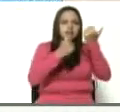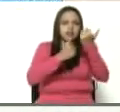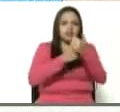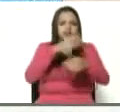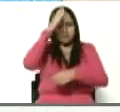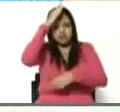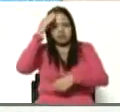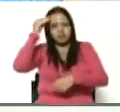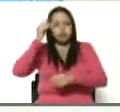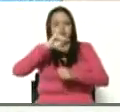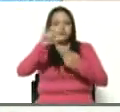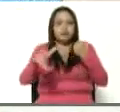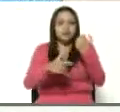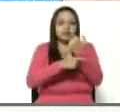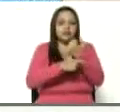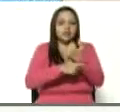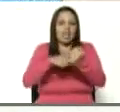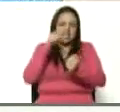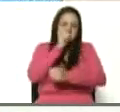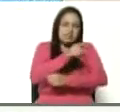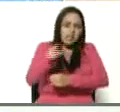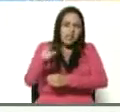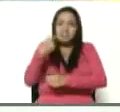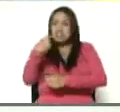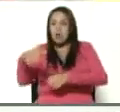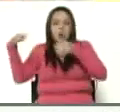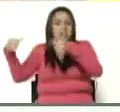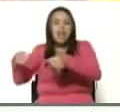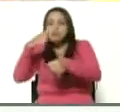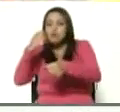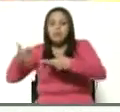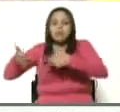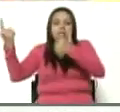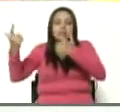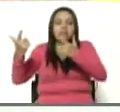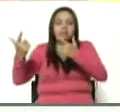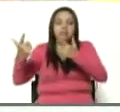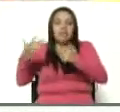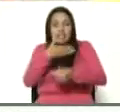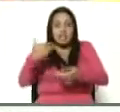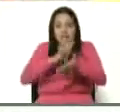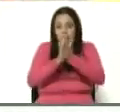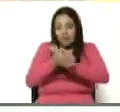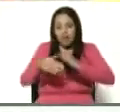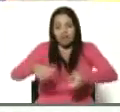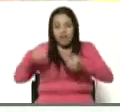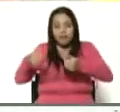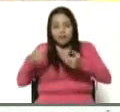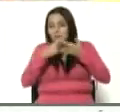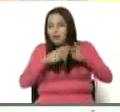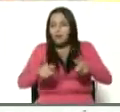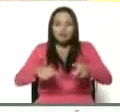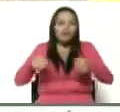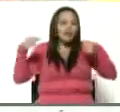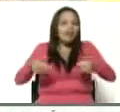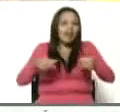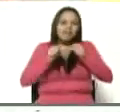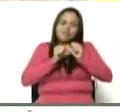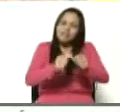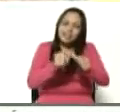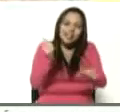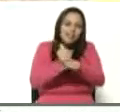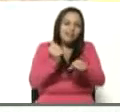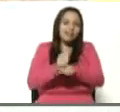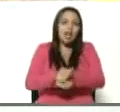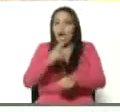señaló con su dedo a los CLAP para destruir los CLAP. Pero a los CLAP no los destruye nadie. Ah, no